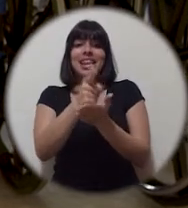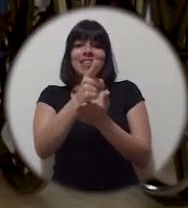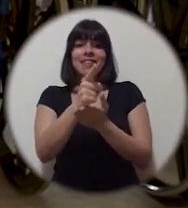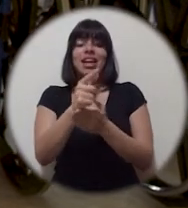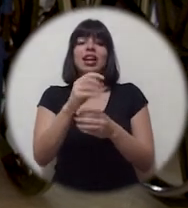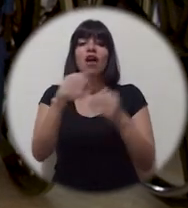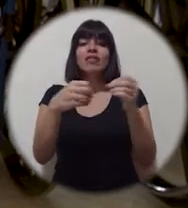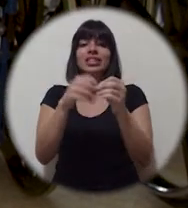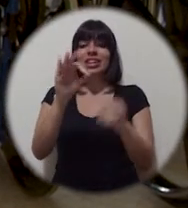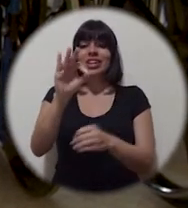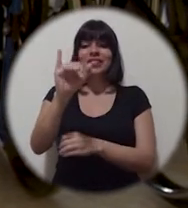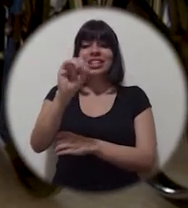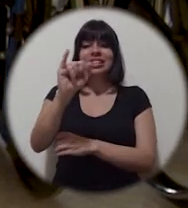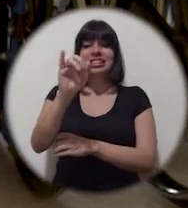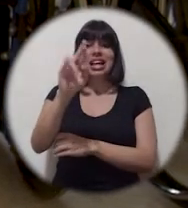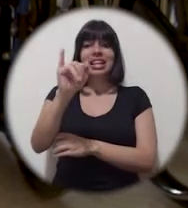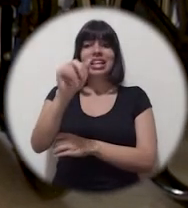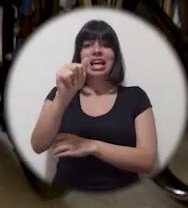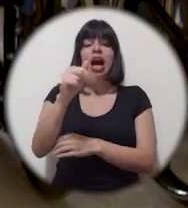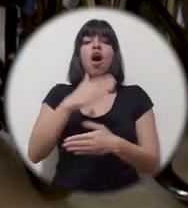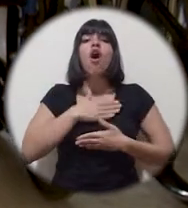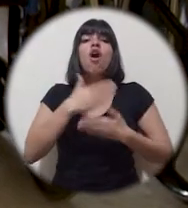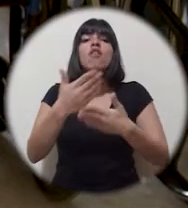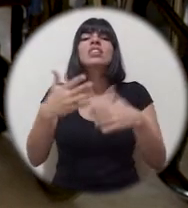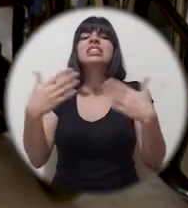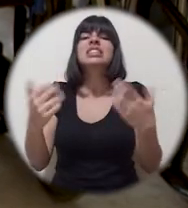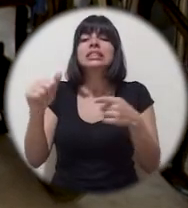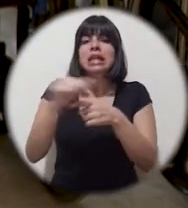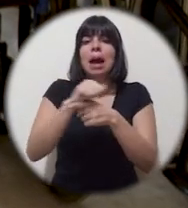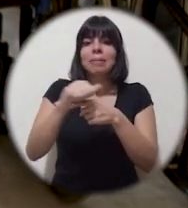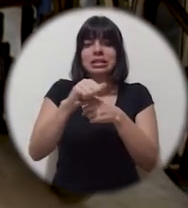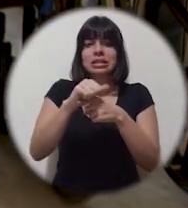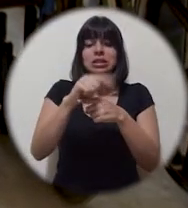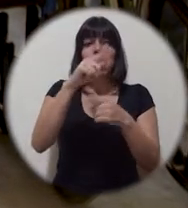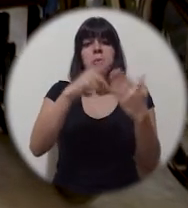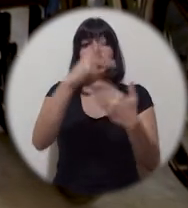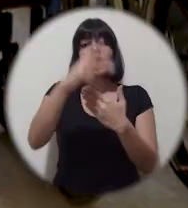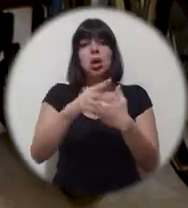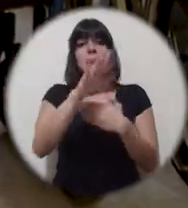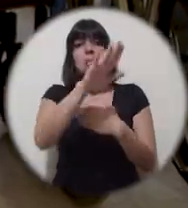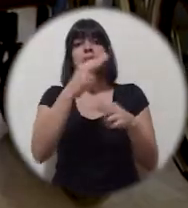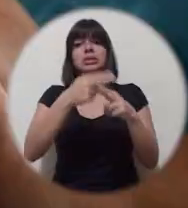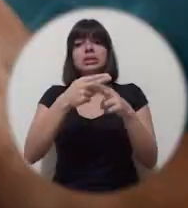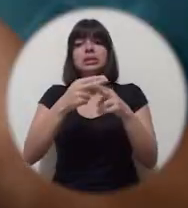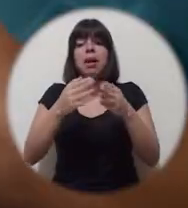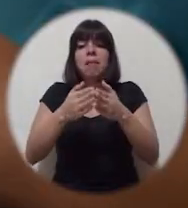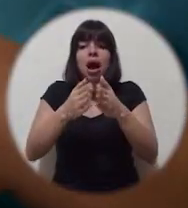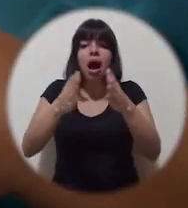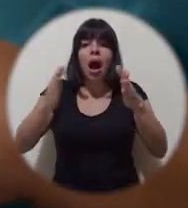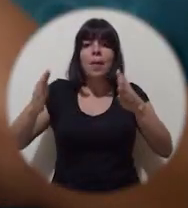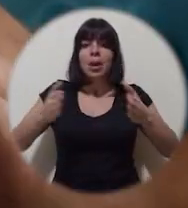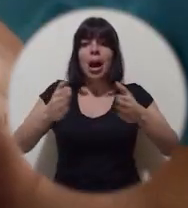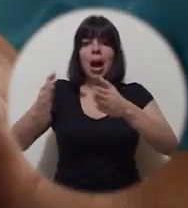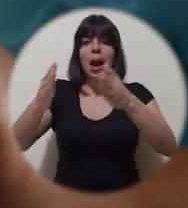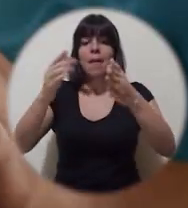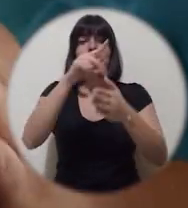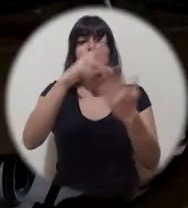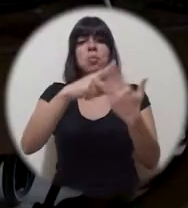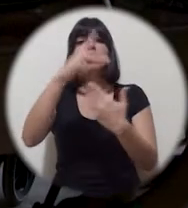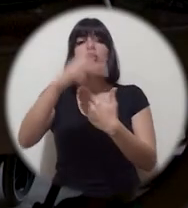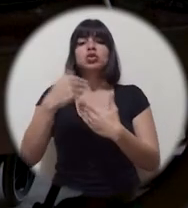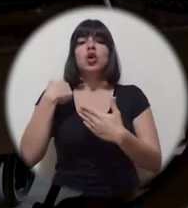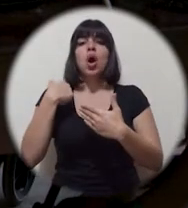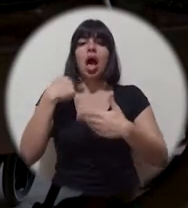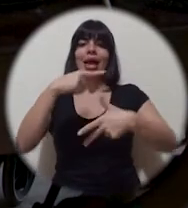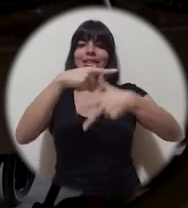para ofrecernos una capacitación en un convenio de un programa que se llama Abriendo Camino, que es un proyecto que involucra a